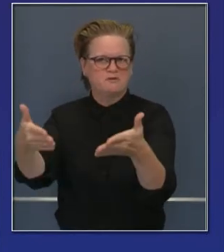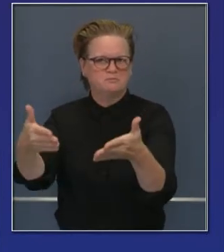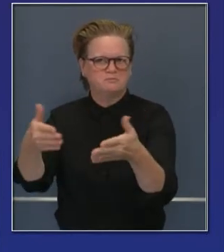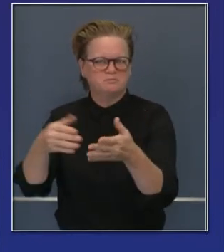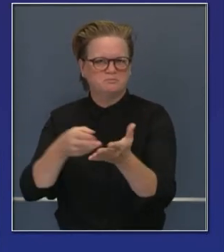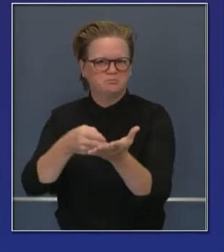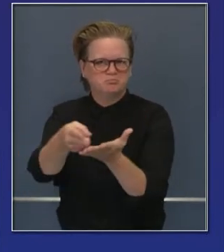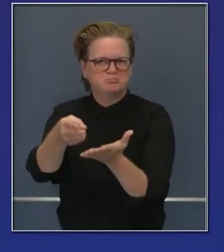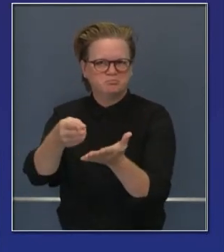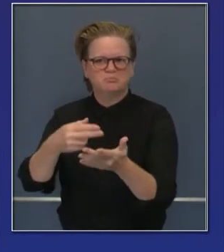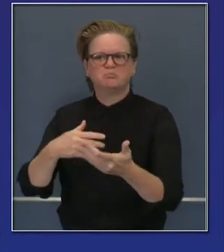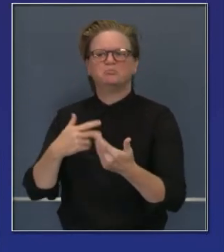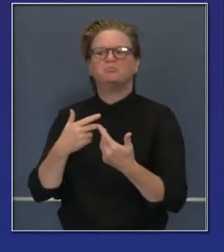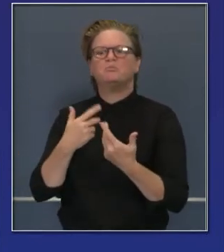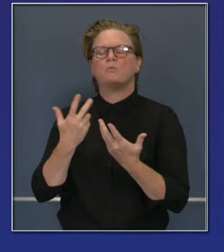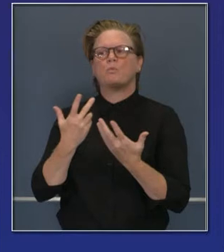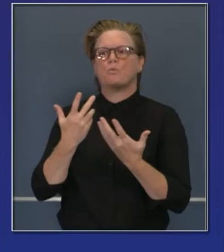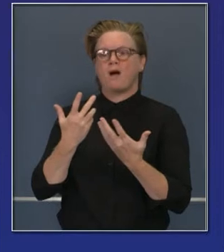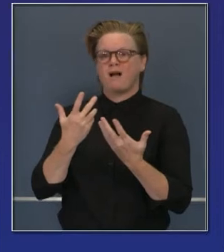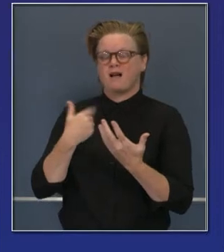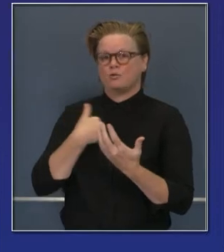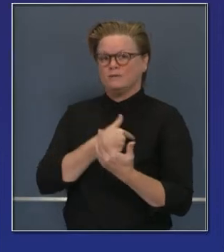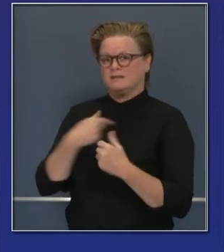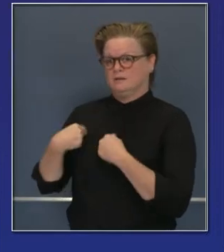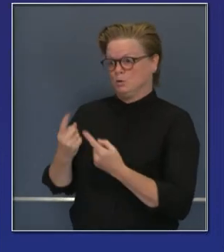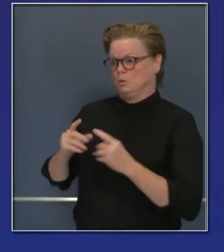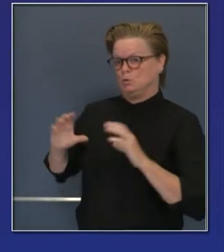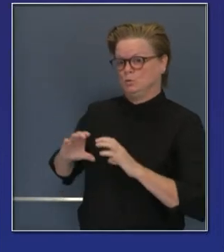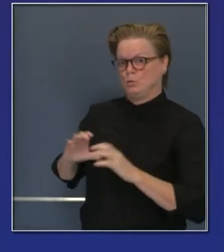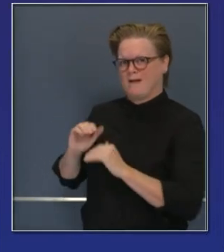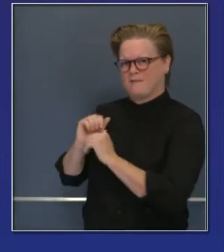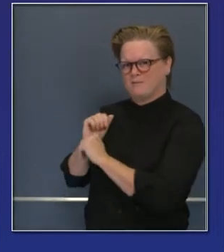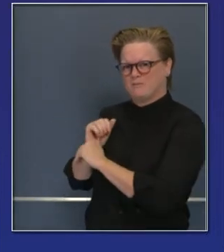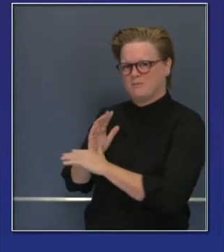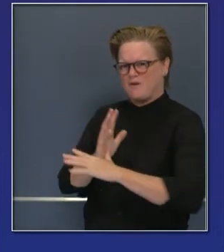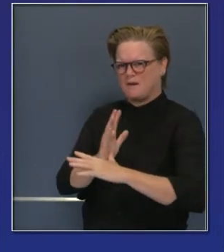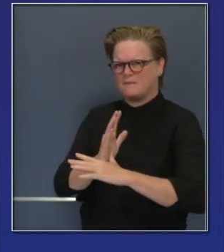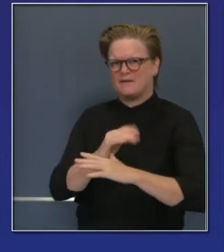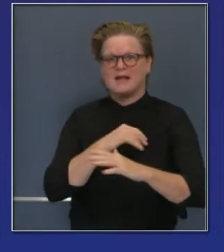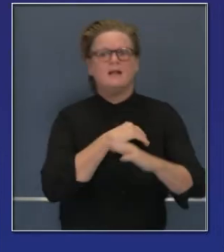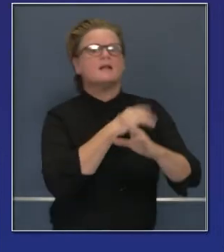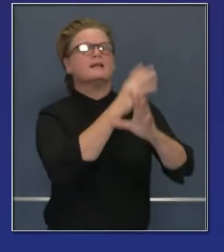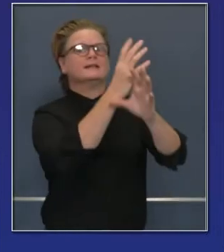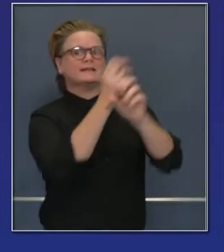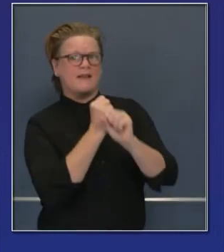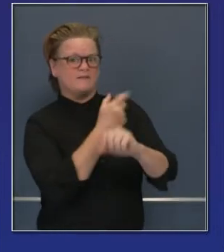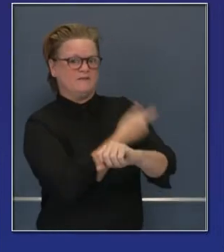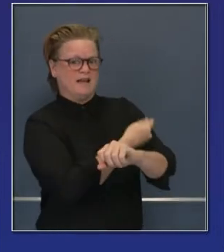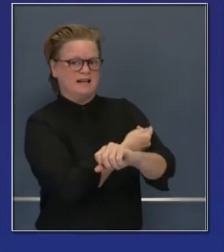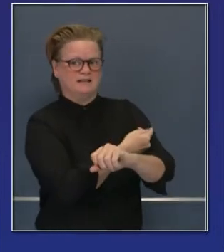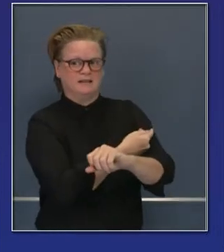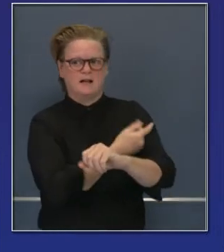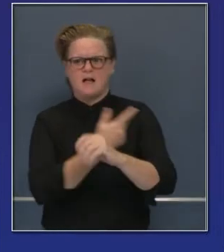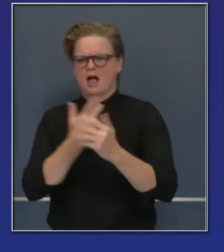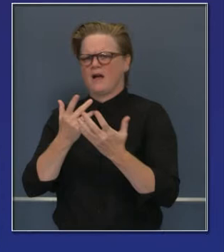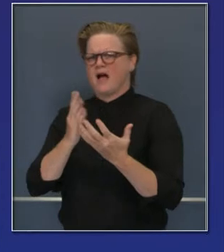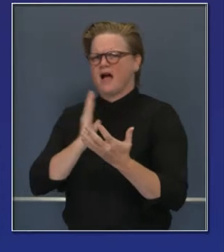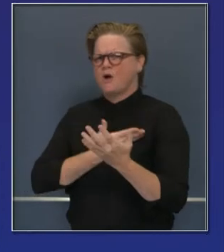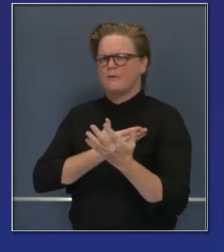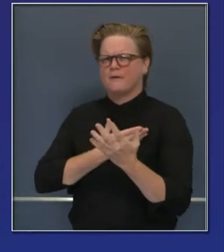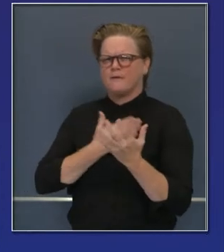y develar algunos aspectos del trabajo que hemos hecho, nuestro plan de respuesta.